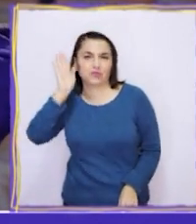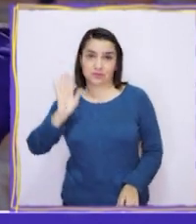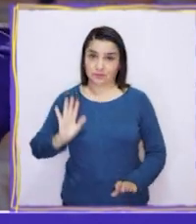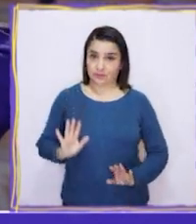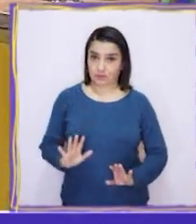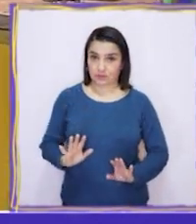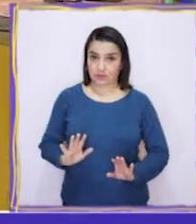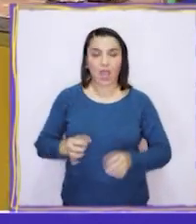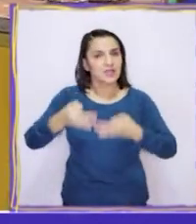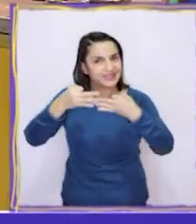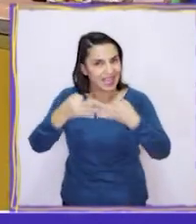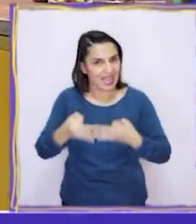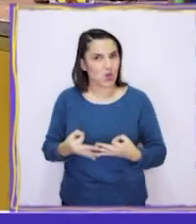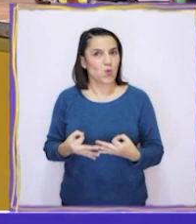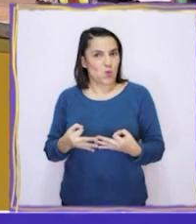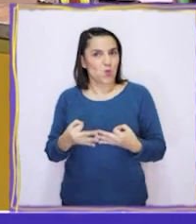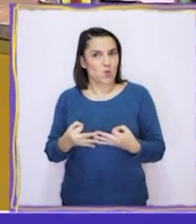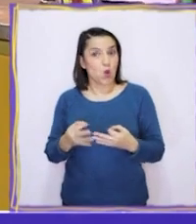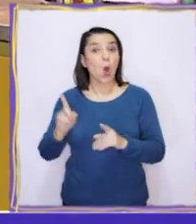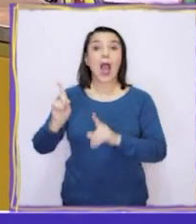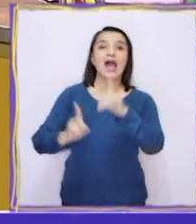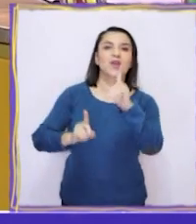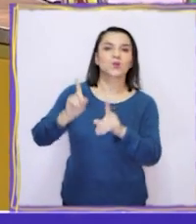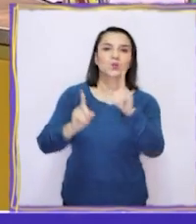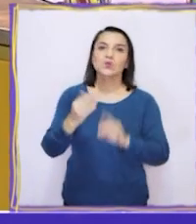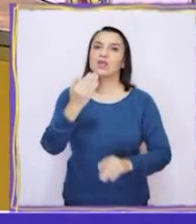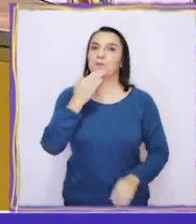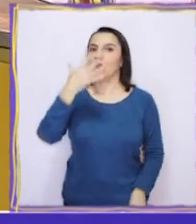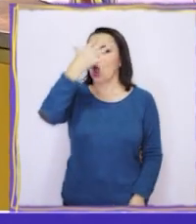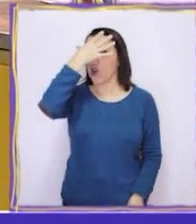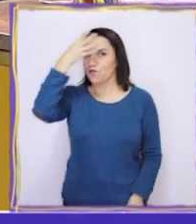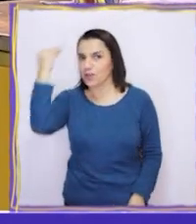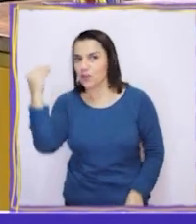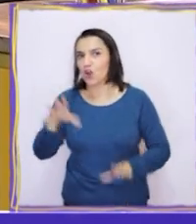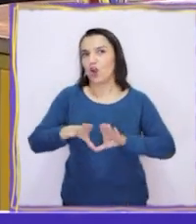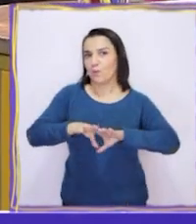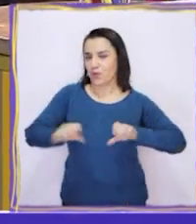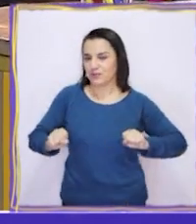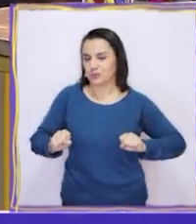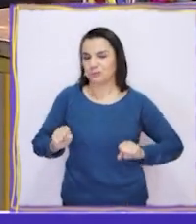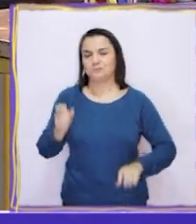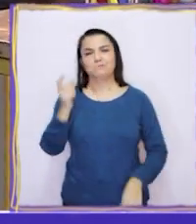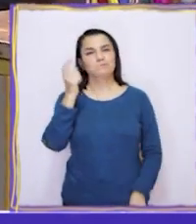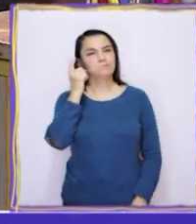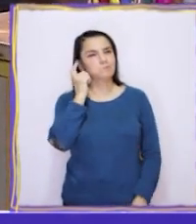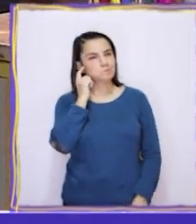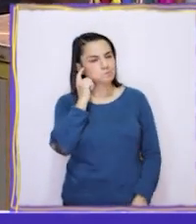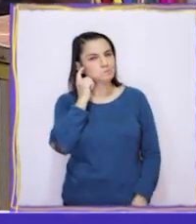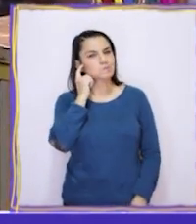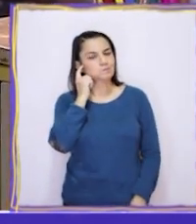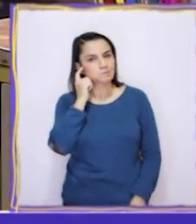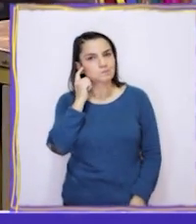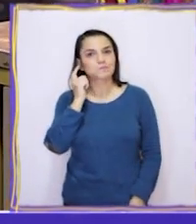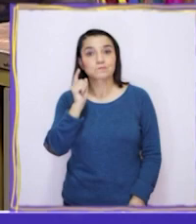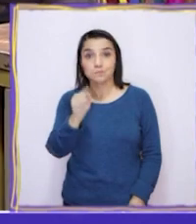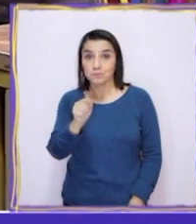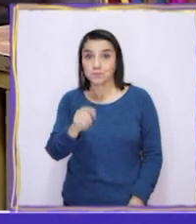en la cabeza. De seguro que alguien más también lo olvidó. A ver...